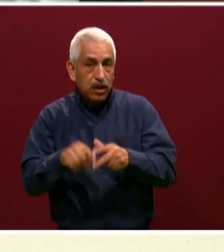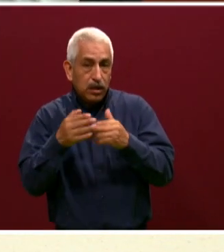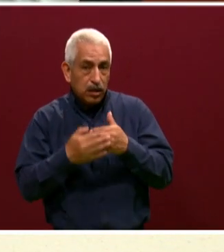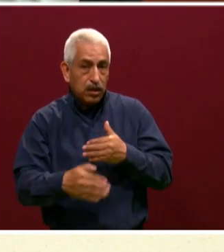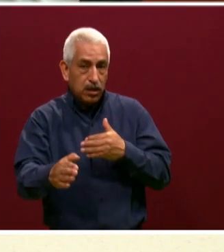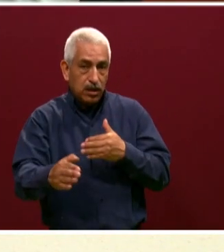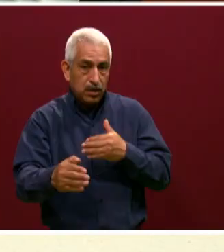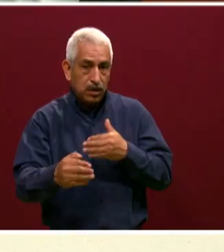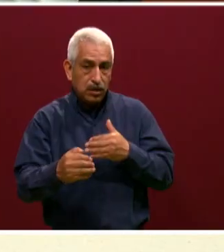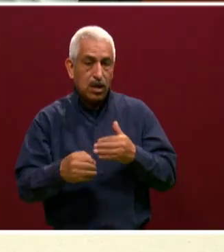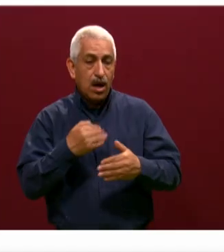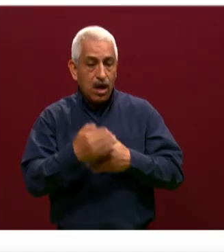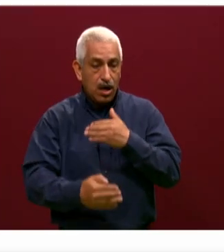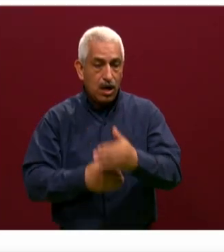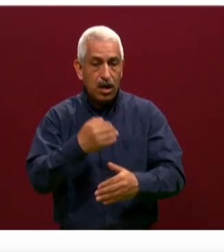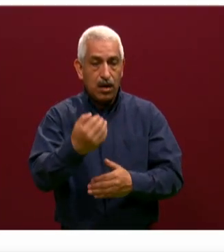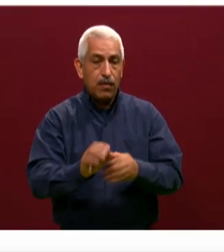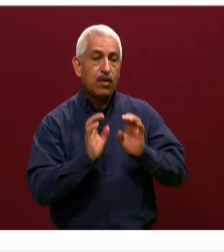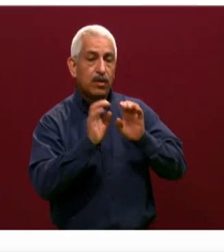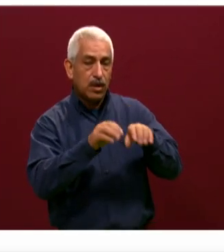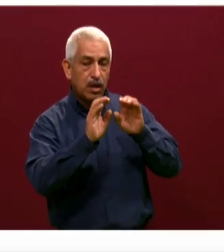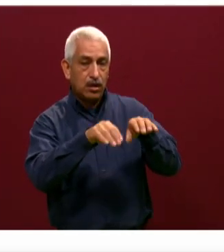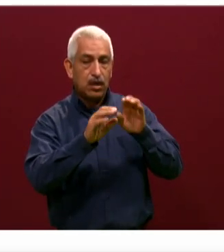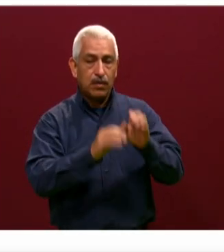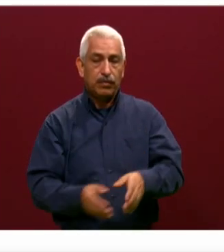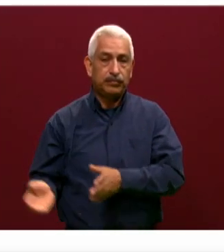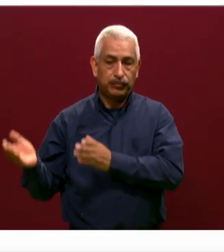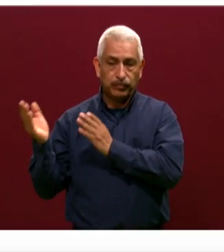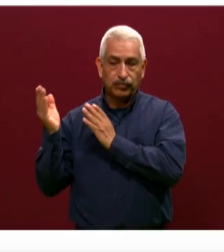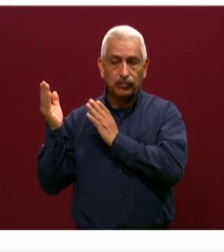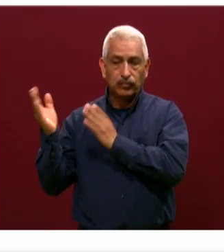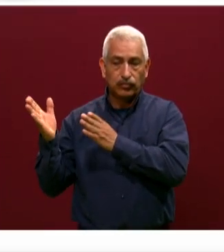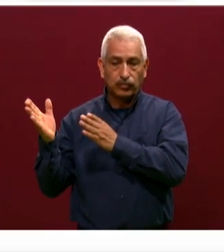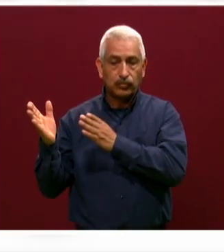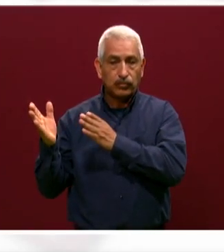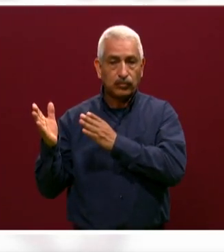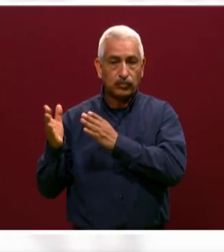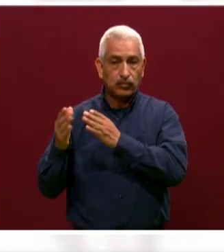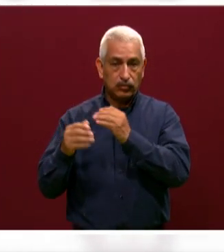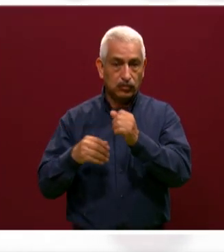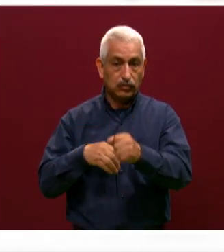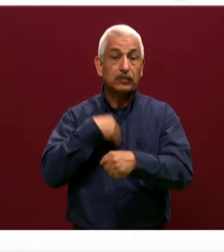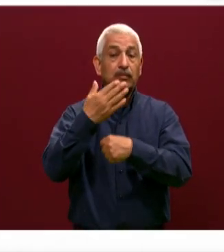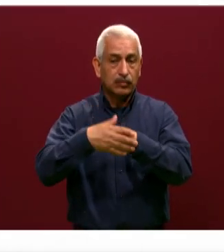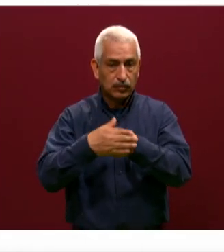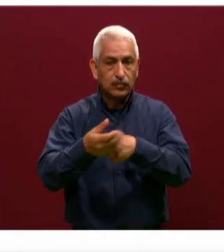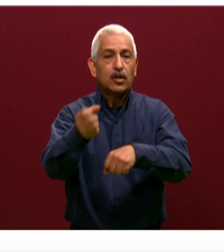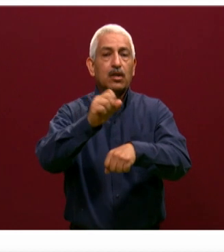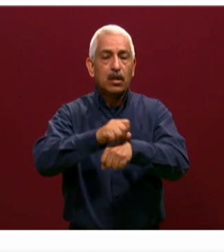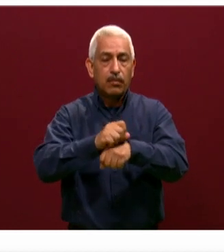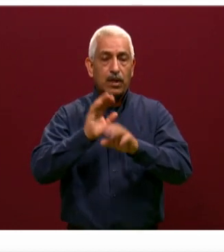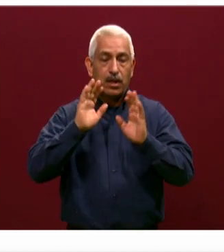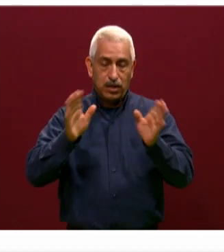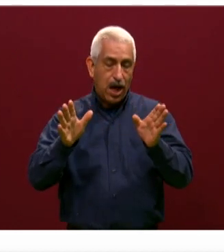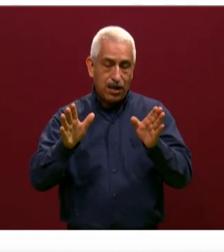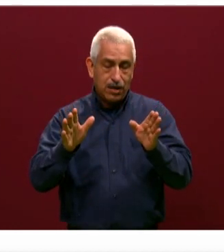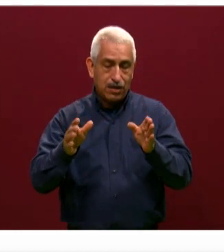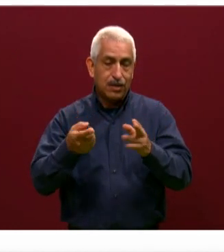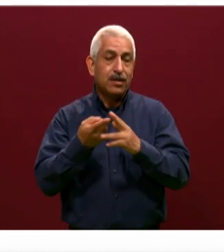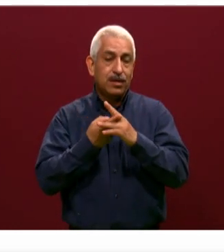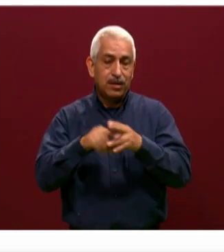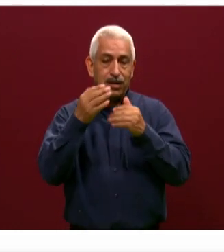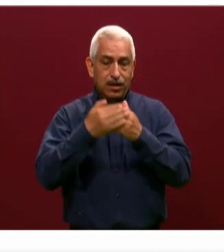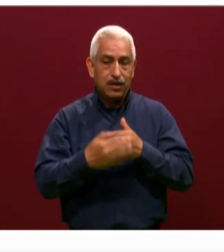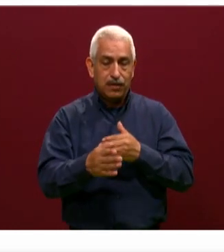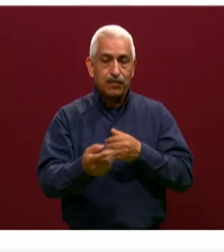febrero. La próxima semana ya estamos… Ya la otra semana. Empezamos a invitar a todos los jóvenes que deseen realizar la inscripción.